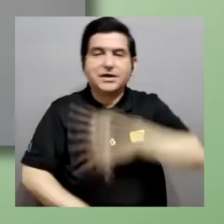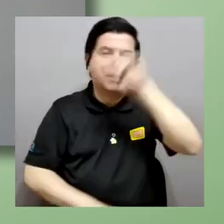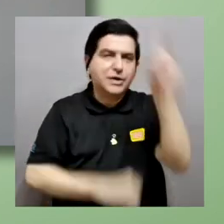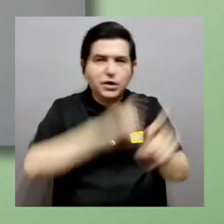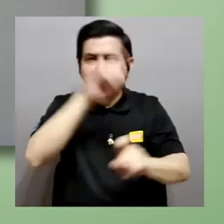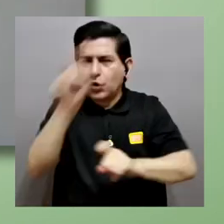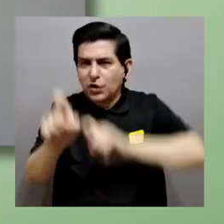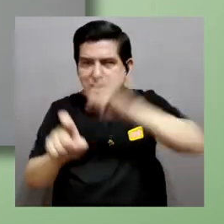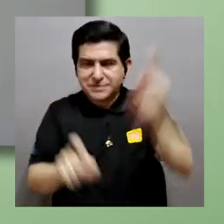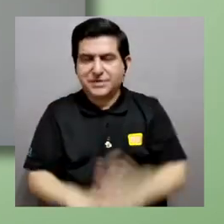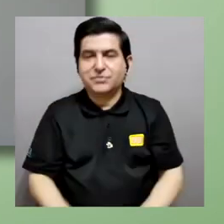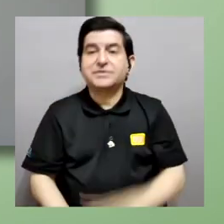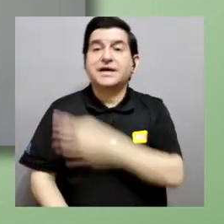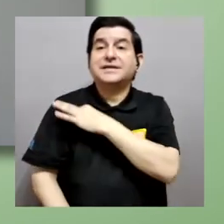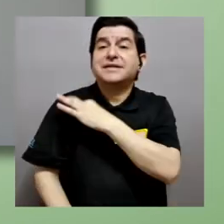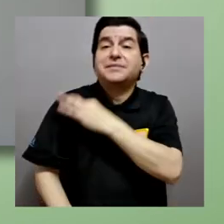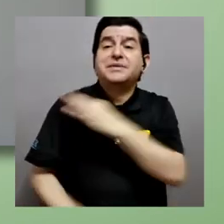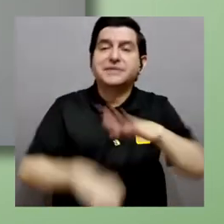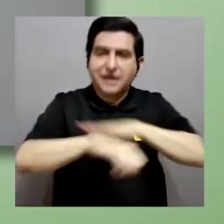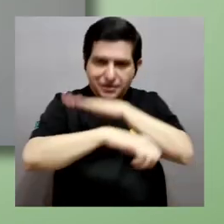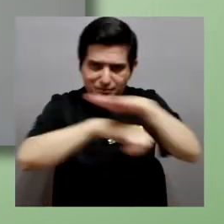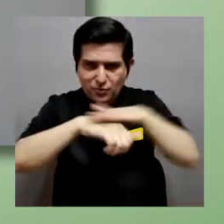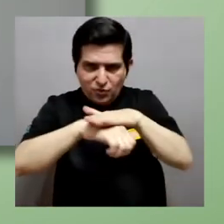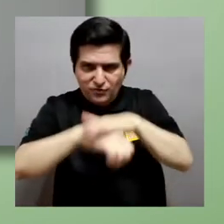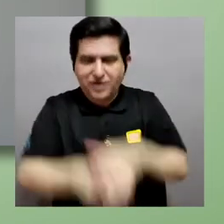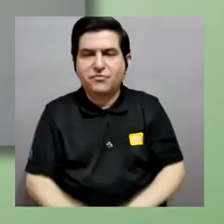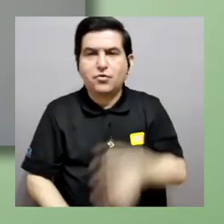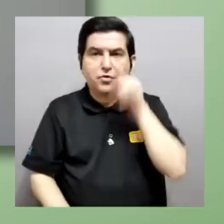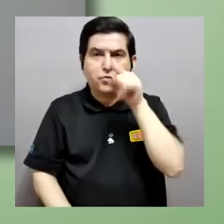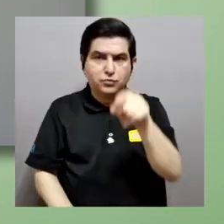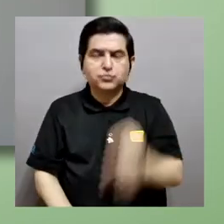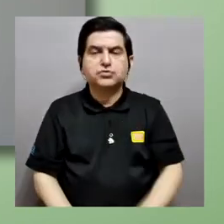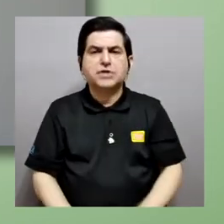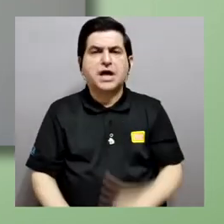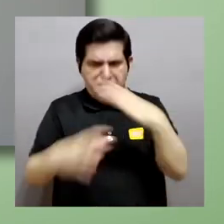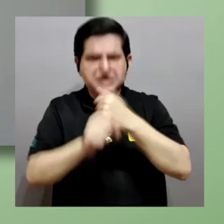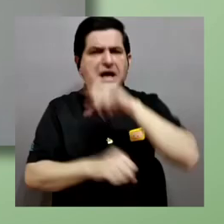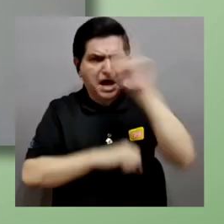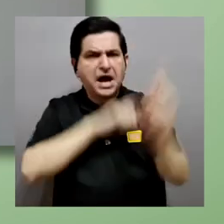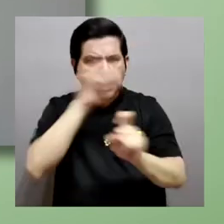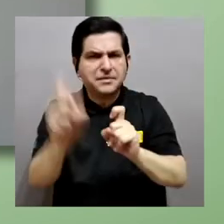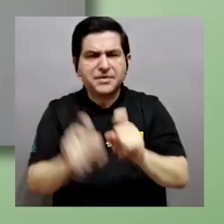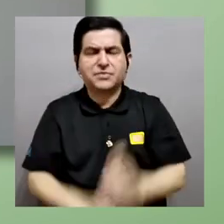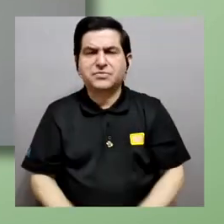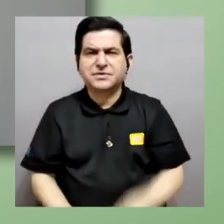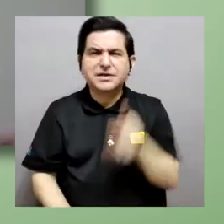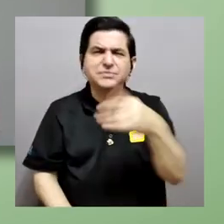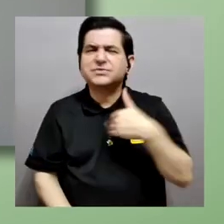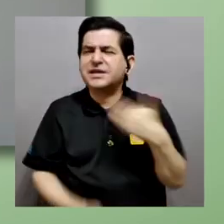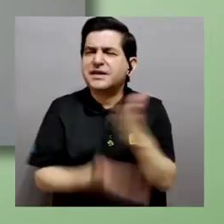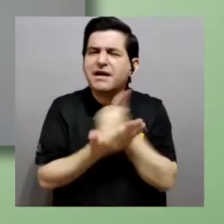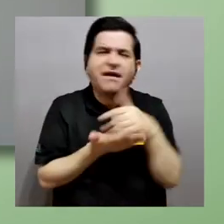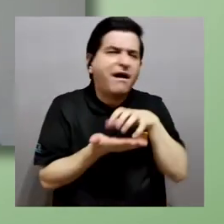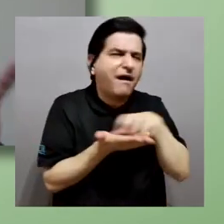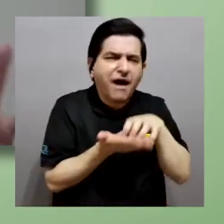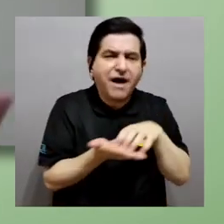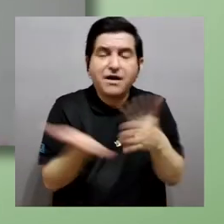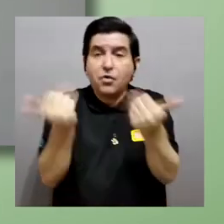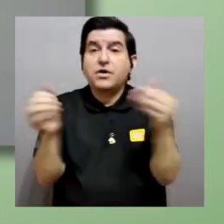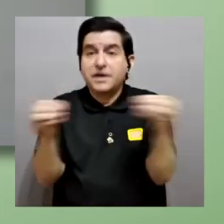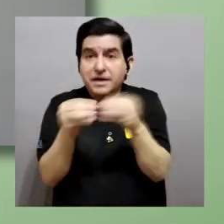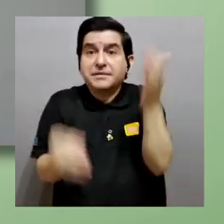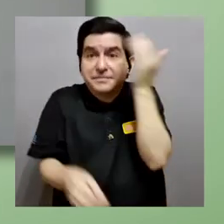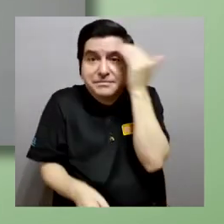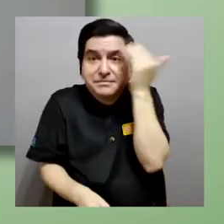con las preguntas le invitamos por favor a que no se quede sin realizar sus preguntas si usted quedó con alguna duda si